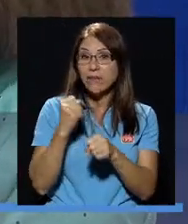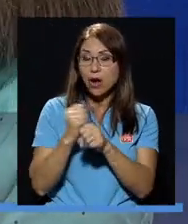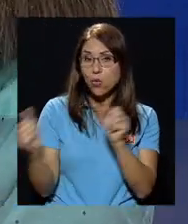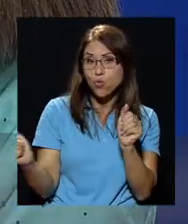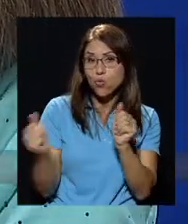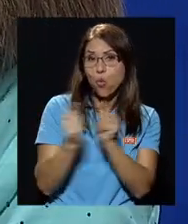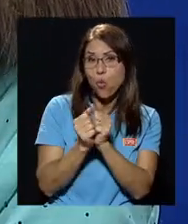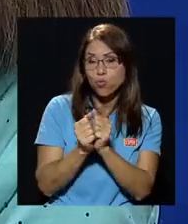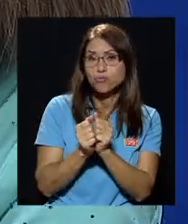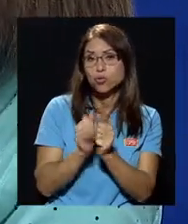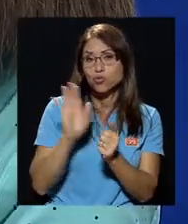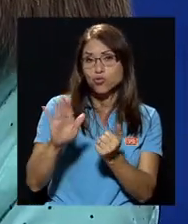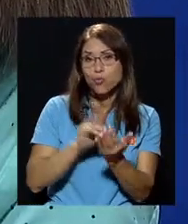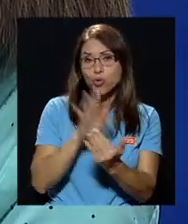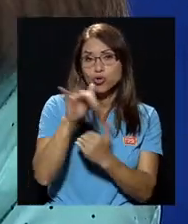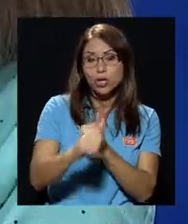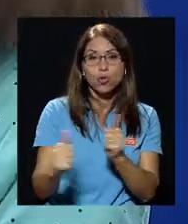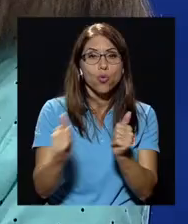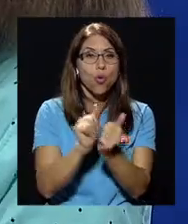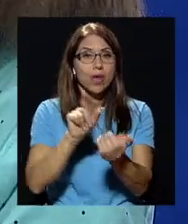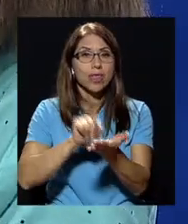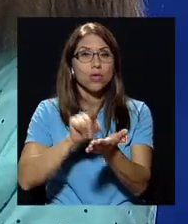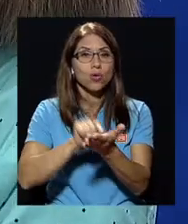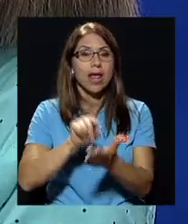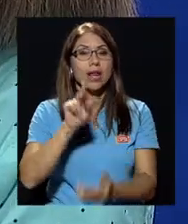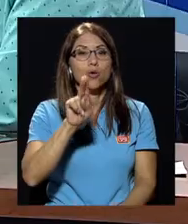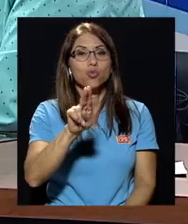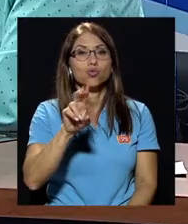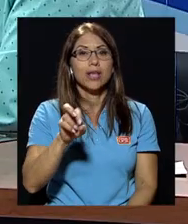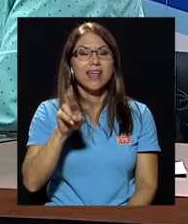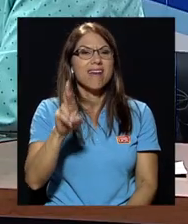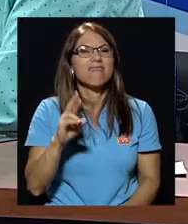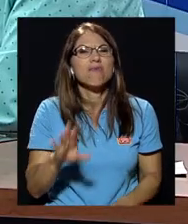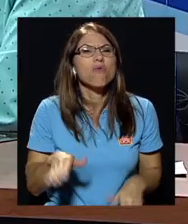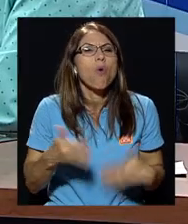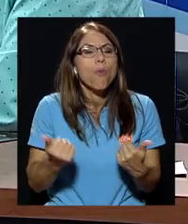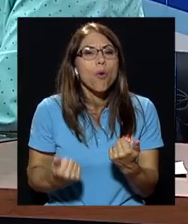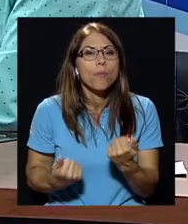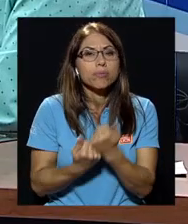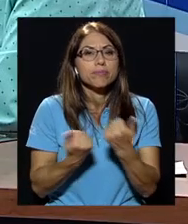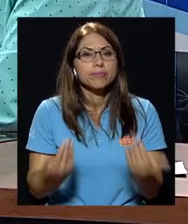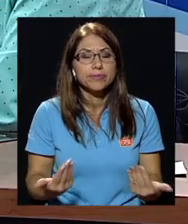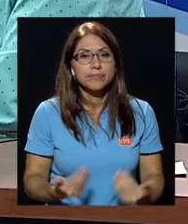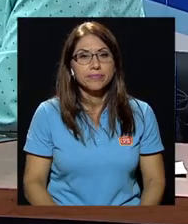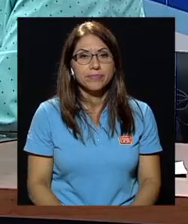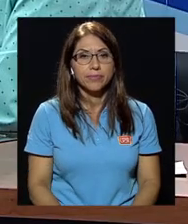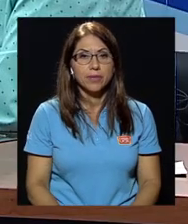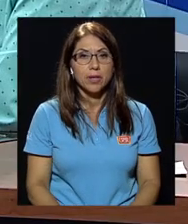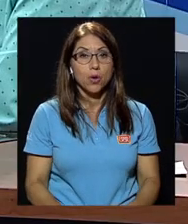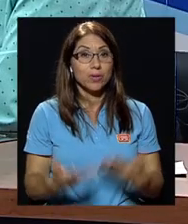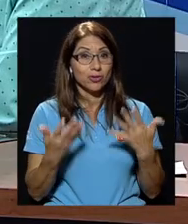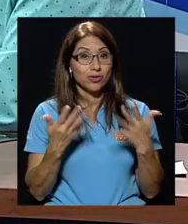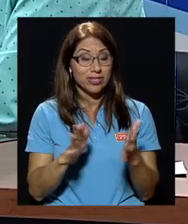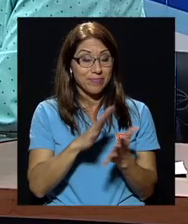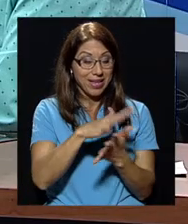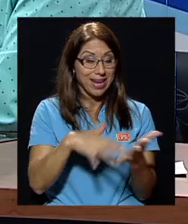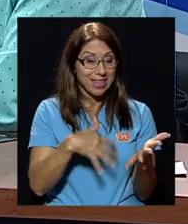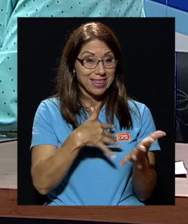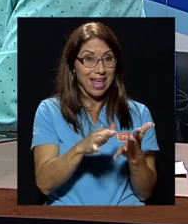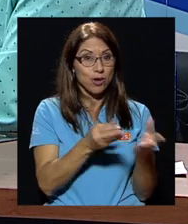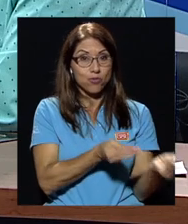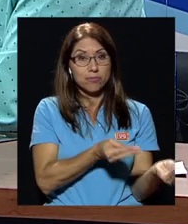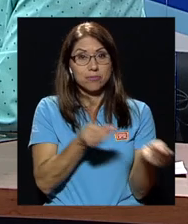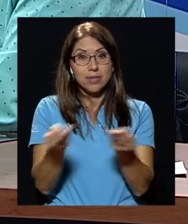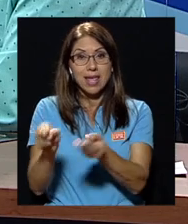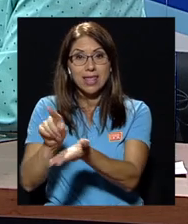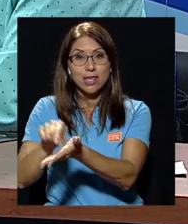de ustedes y la editorial UCR? ¿Cómo les apoyan? A la hora de llevar el calendario, la editorial, la editorial lo